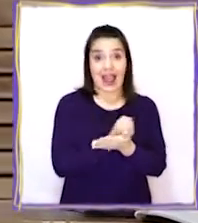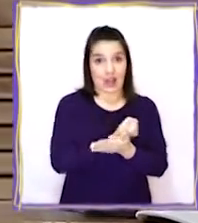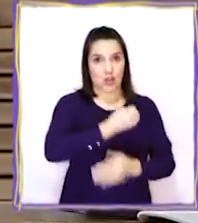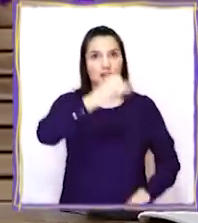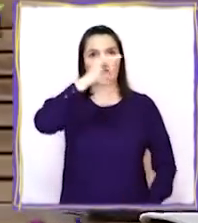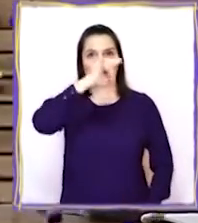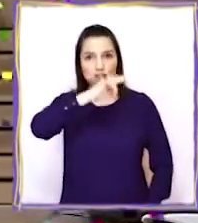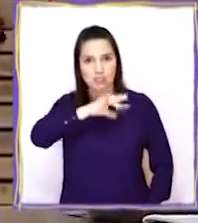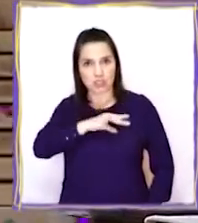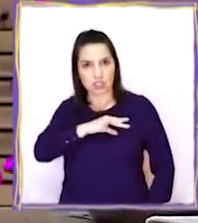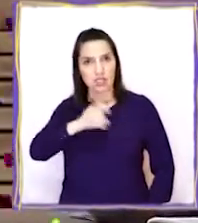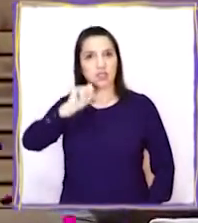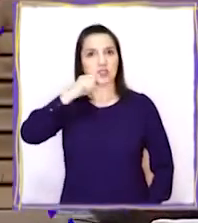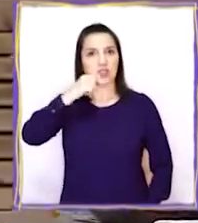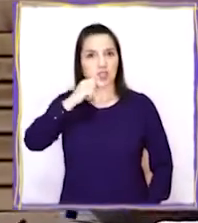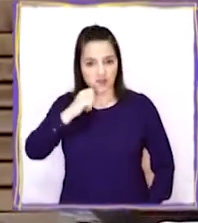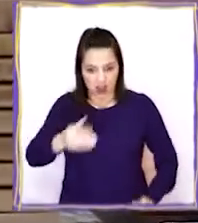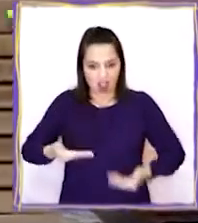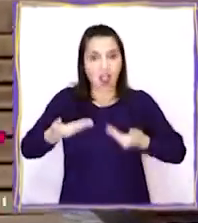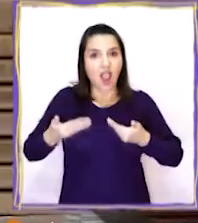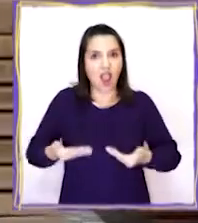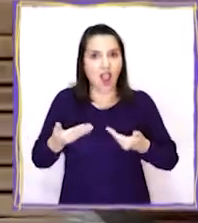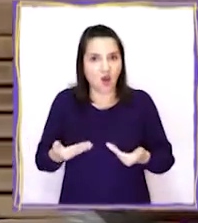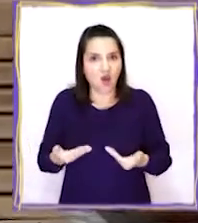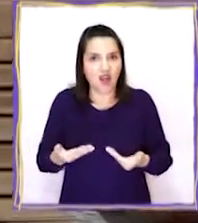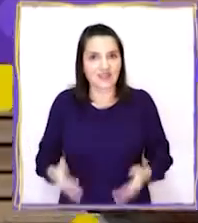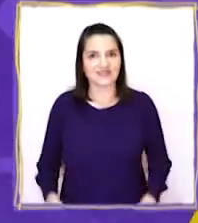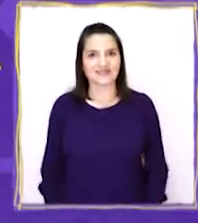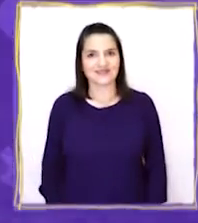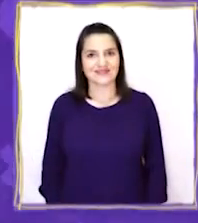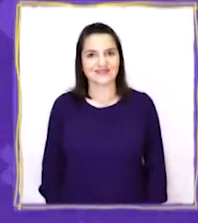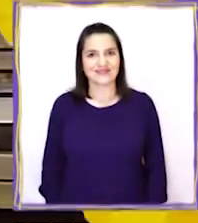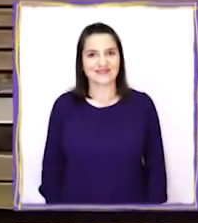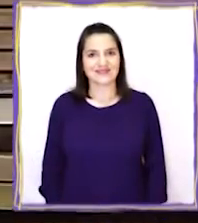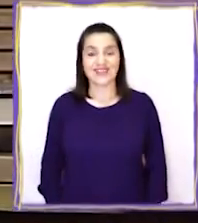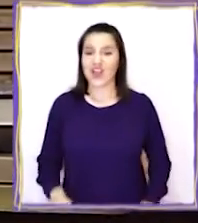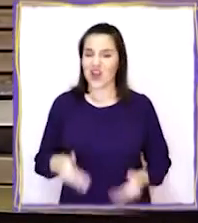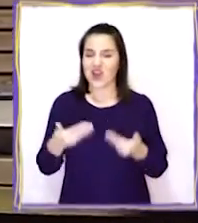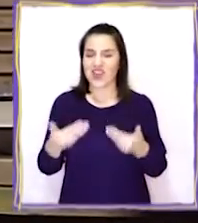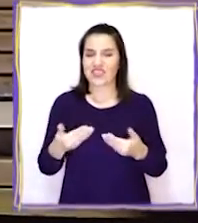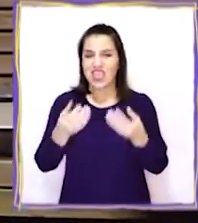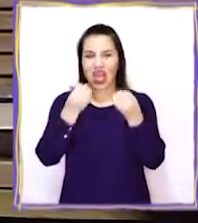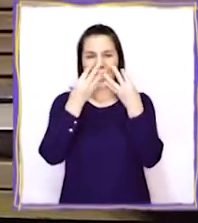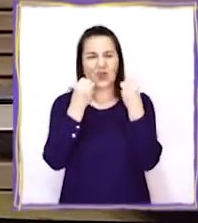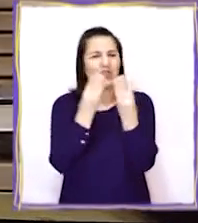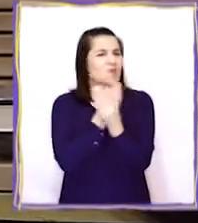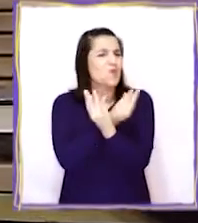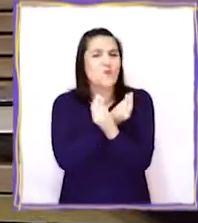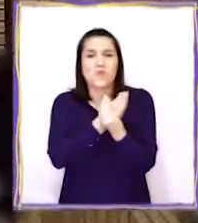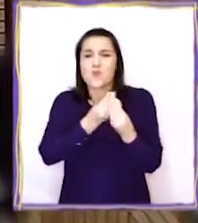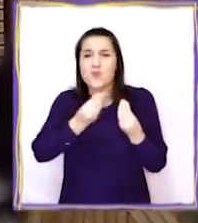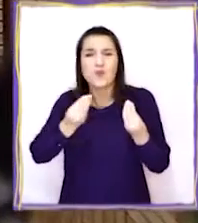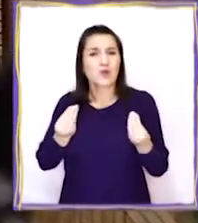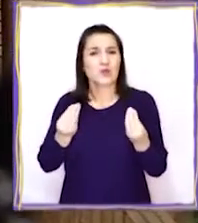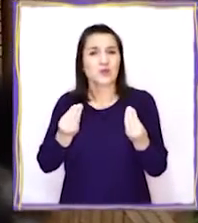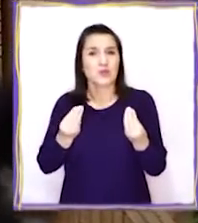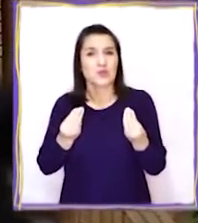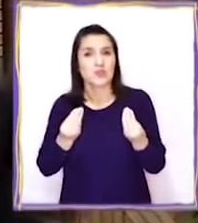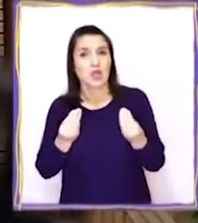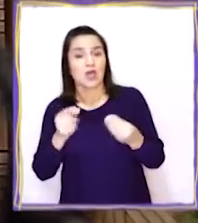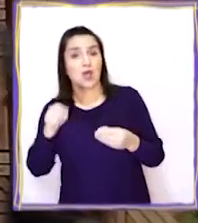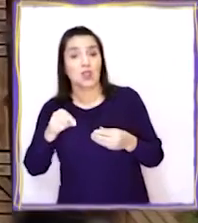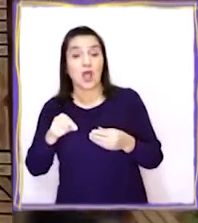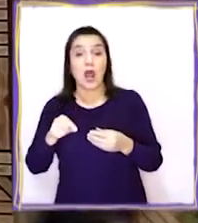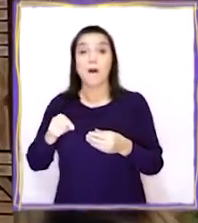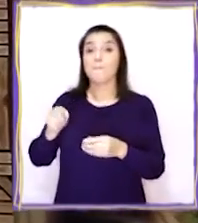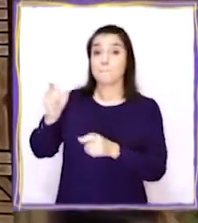que Chile sea el país que conocemos hoy. Hoy día aprendimos muchísimo sobre